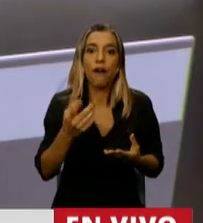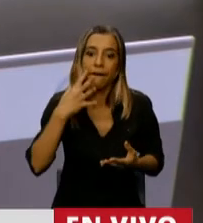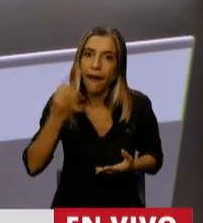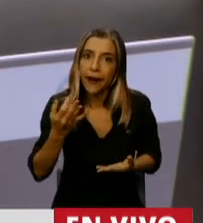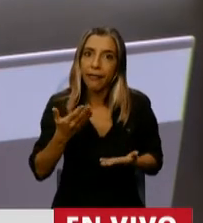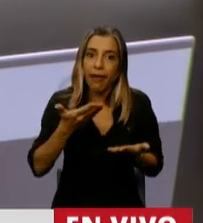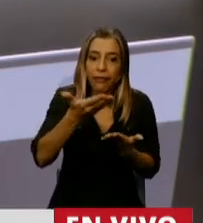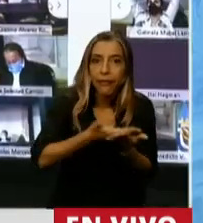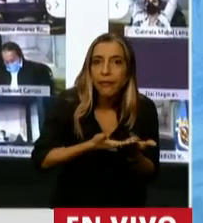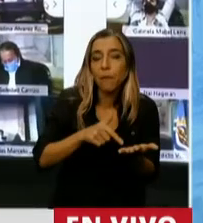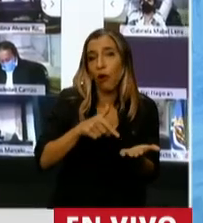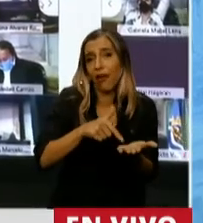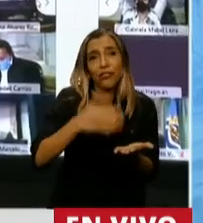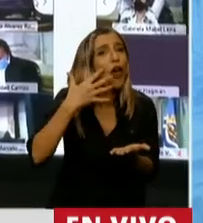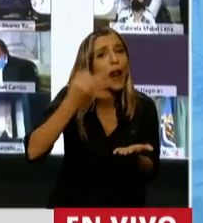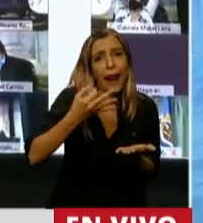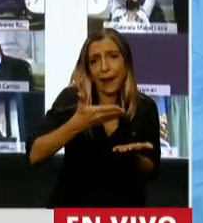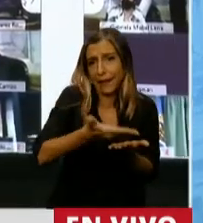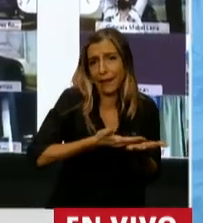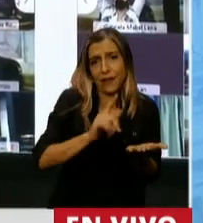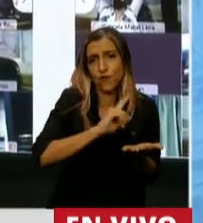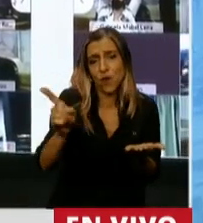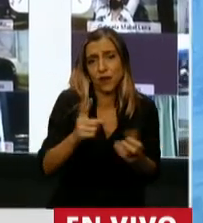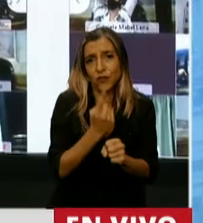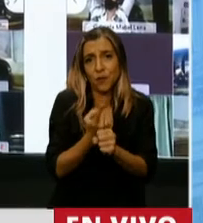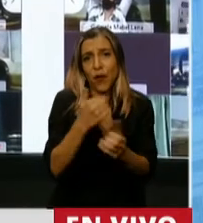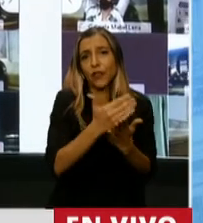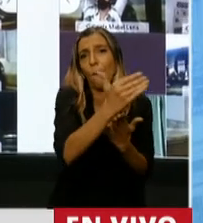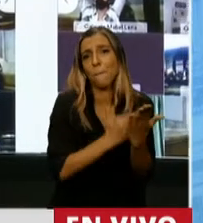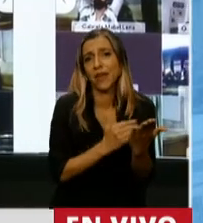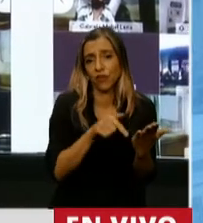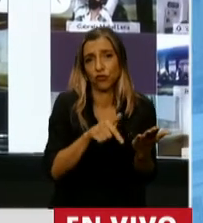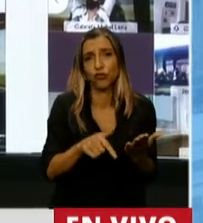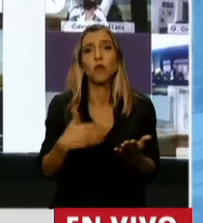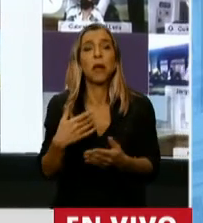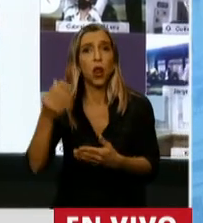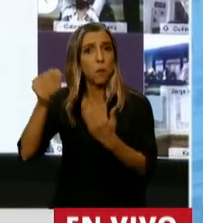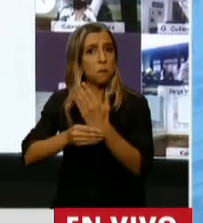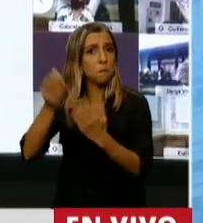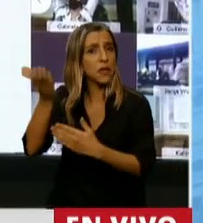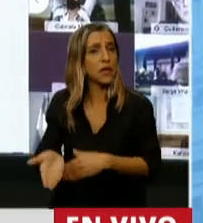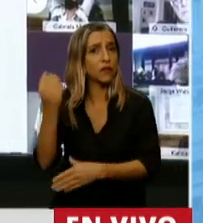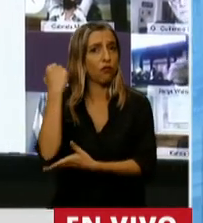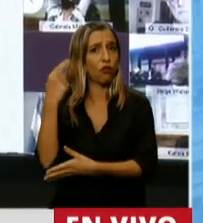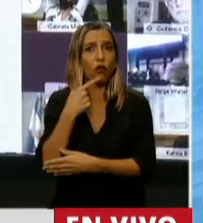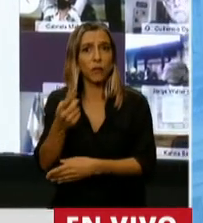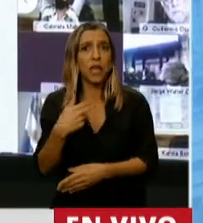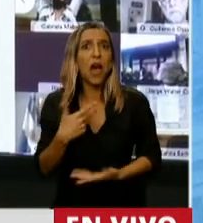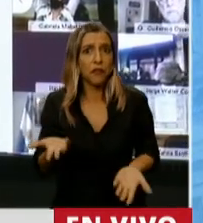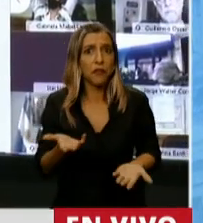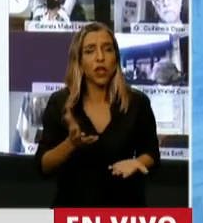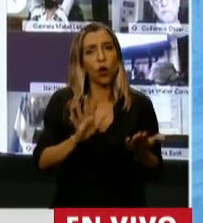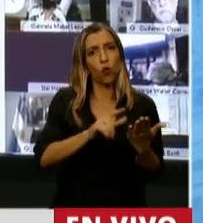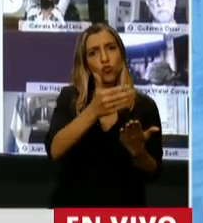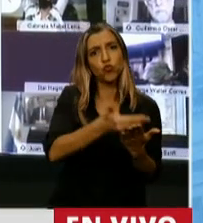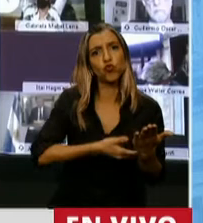partir de la cual el Ministro de Economía dijo que habría un crecimiento del 31% del gasto.